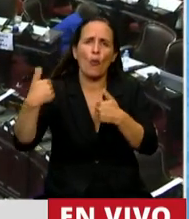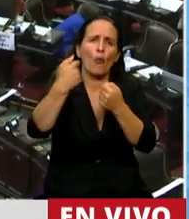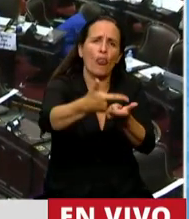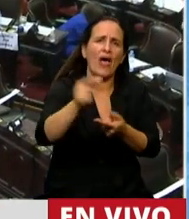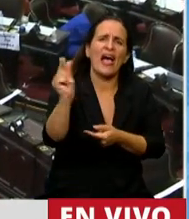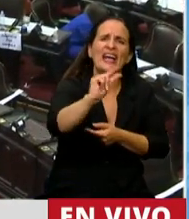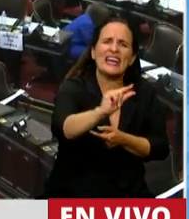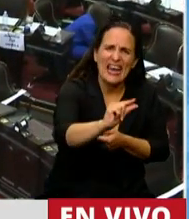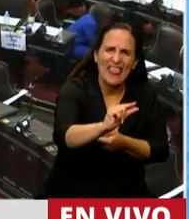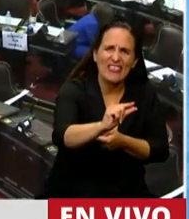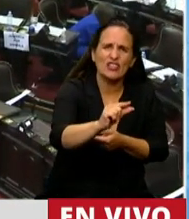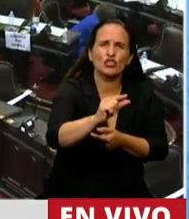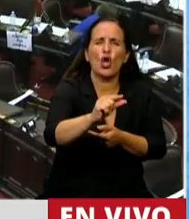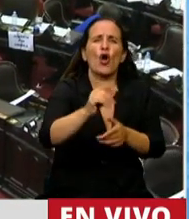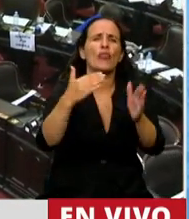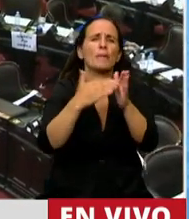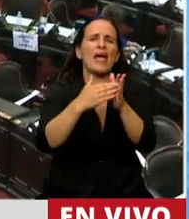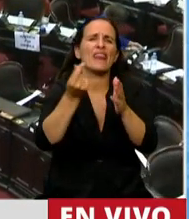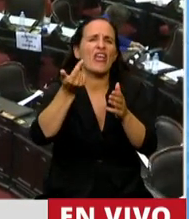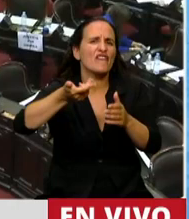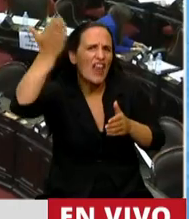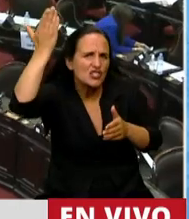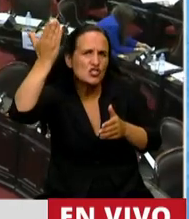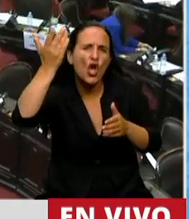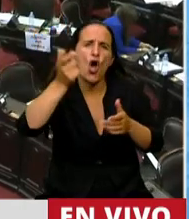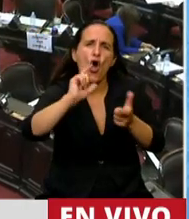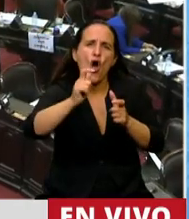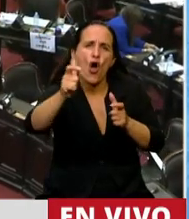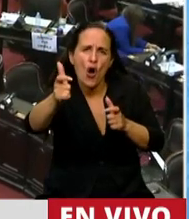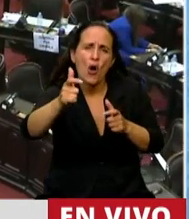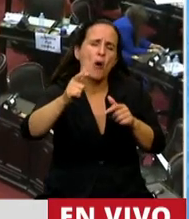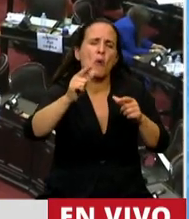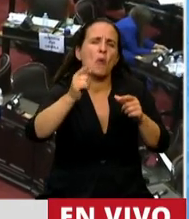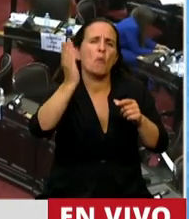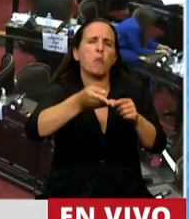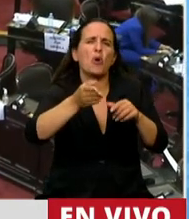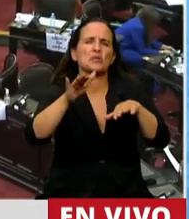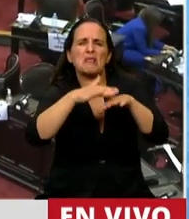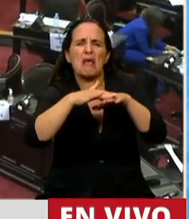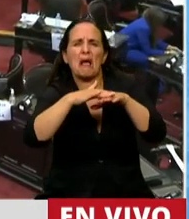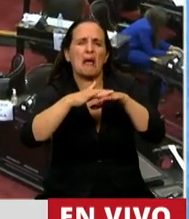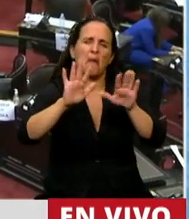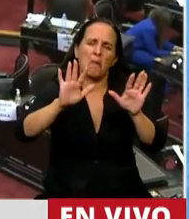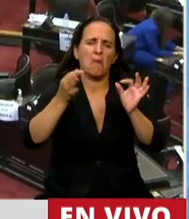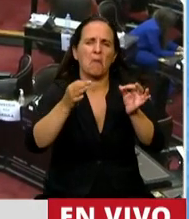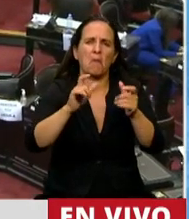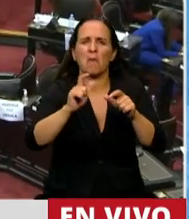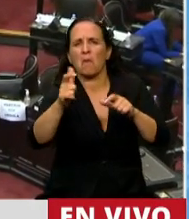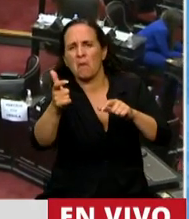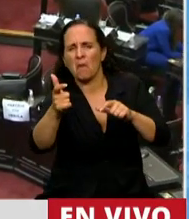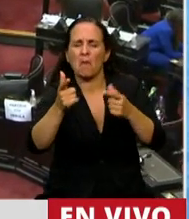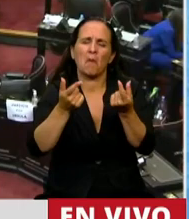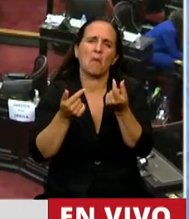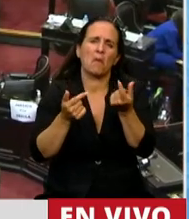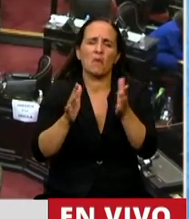crédito, se iba a ajustar por la inflación y que iba a tener un índice que era bastante razonable. Lo ajustaban por el capital,